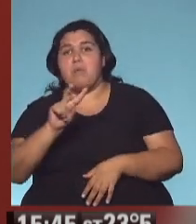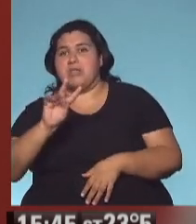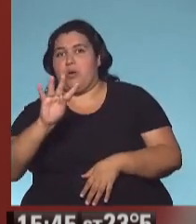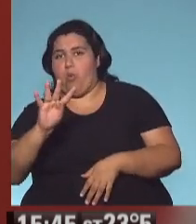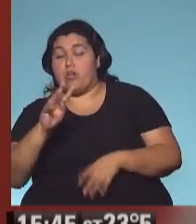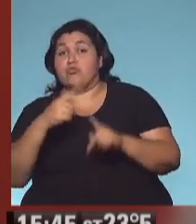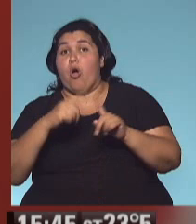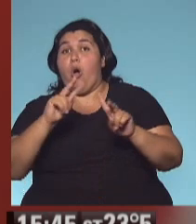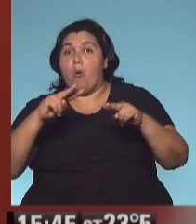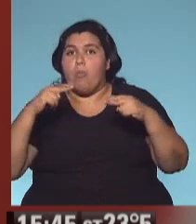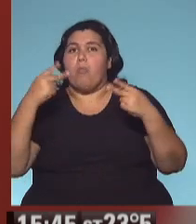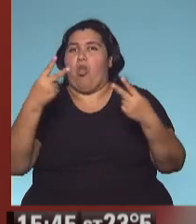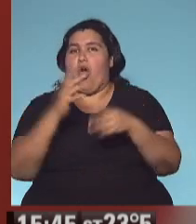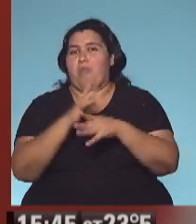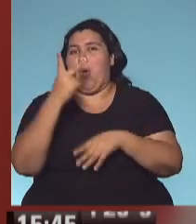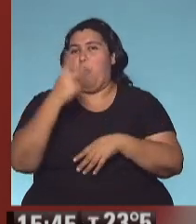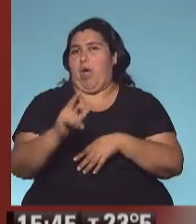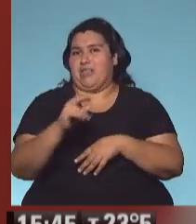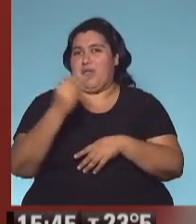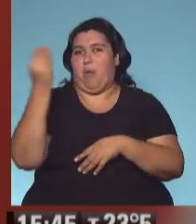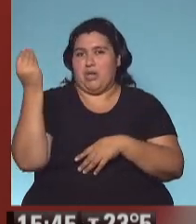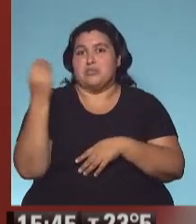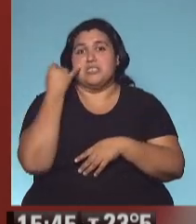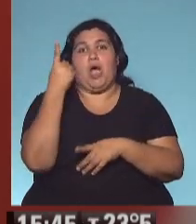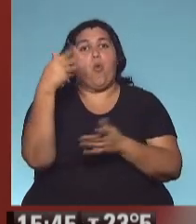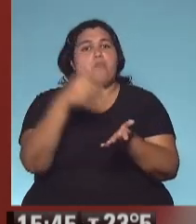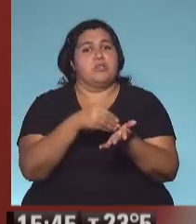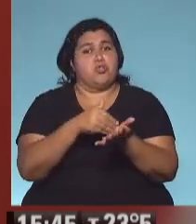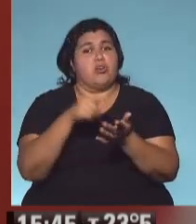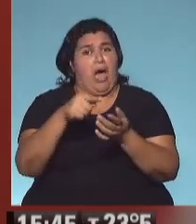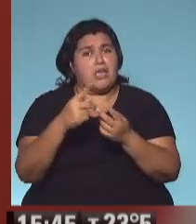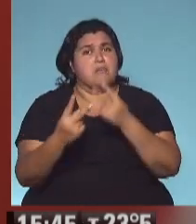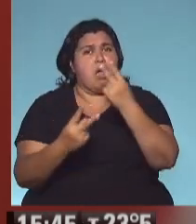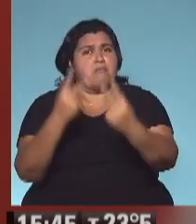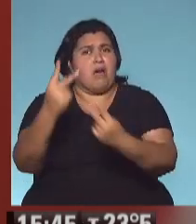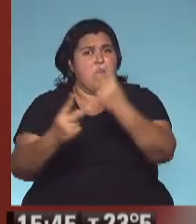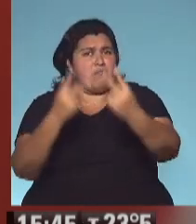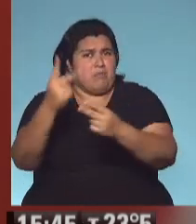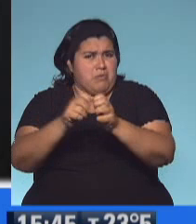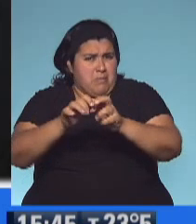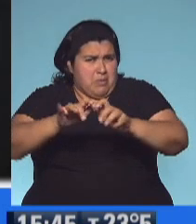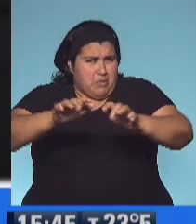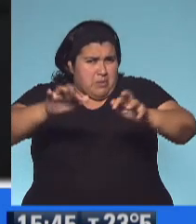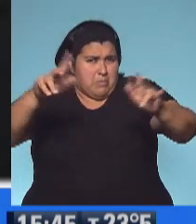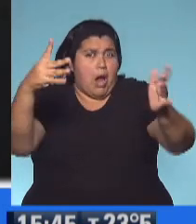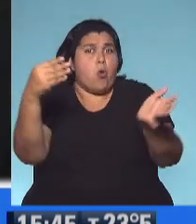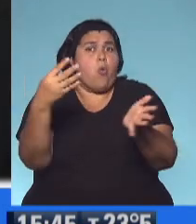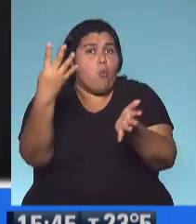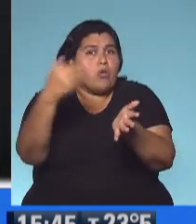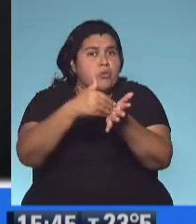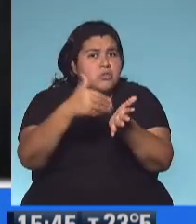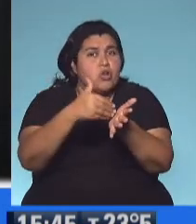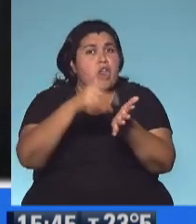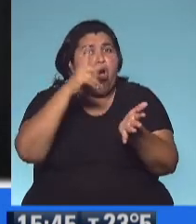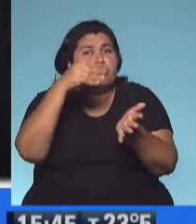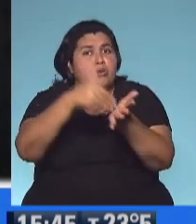multiplica por 20 veces ya quedó un millón. Y a partir de ese momento crece rápido. Un millón, otro día 2 millones, 4 millones, 8 millones. Y